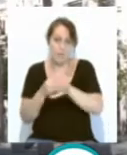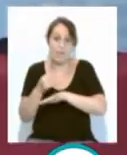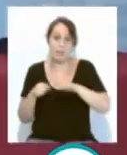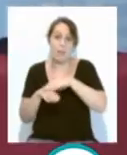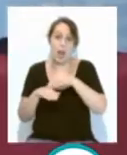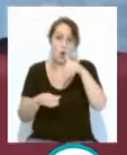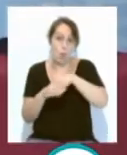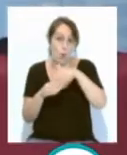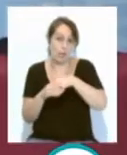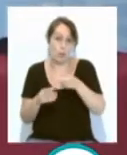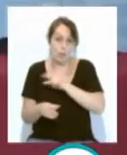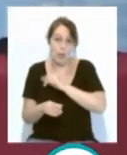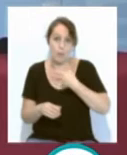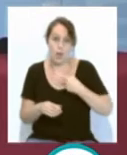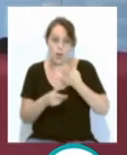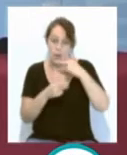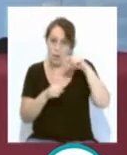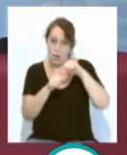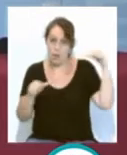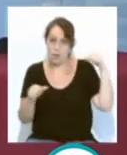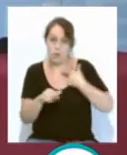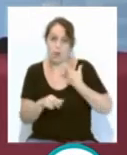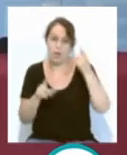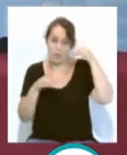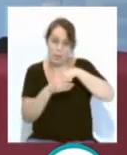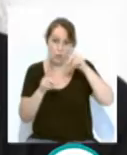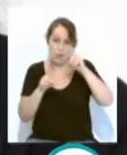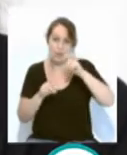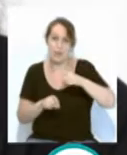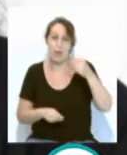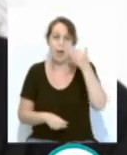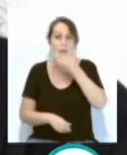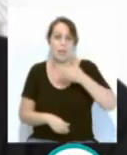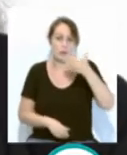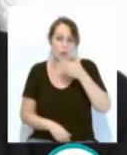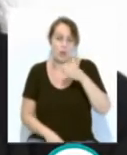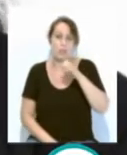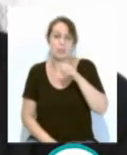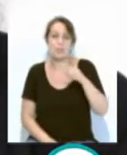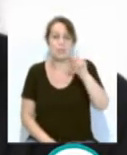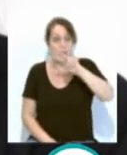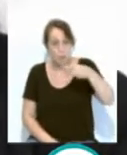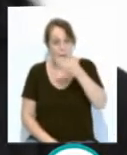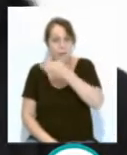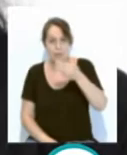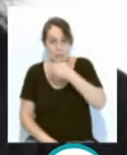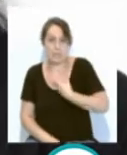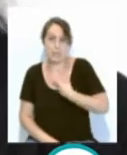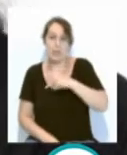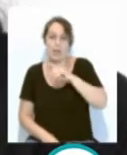la convocatoria de los premios a la mejor trayectoria educativa en educación secundaria, bachiller, formación profesional y educación permanente de personas